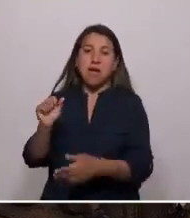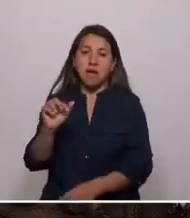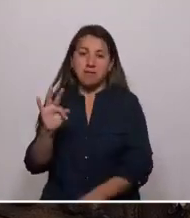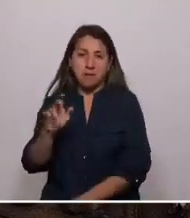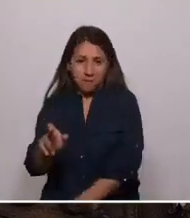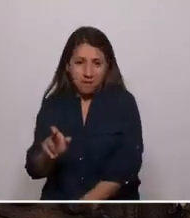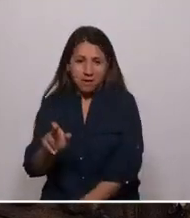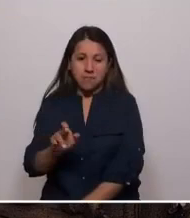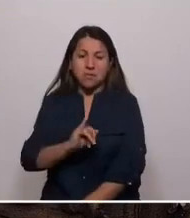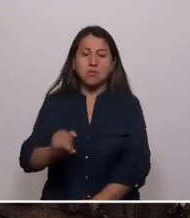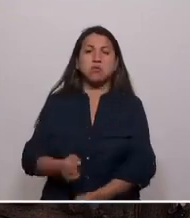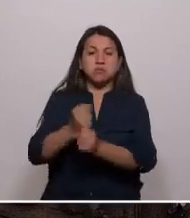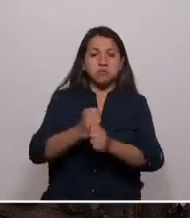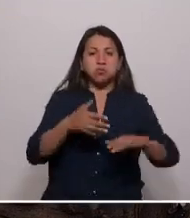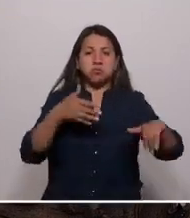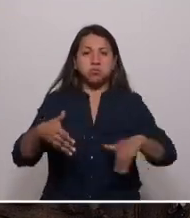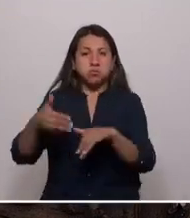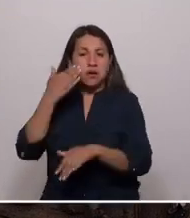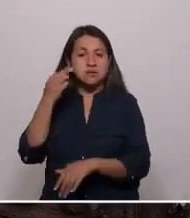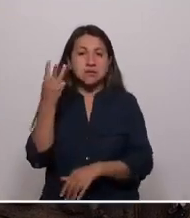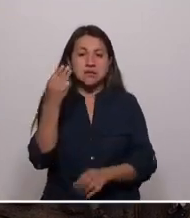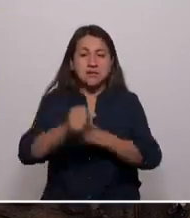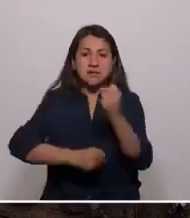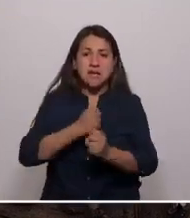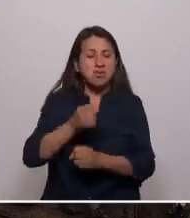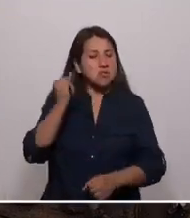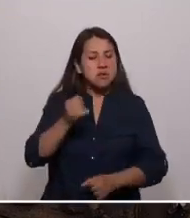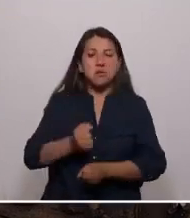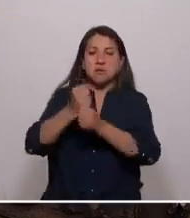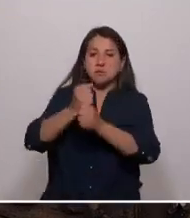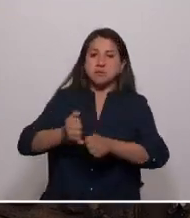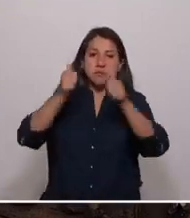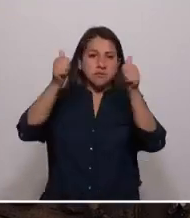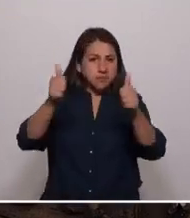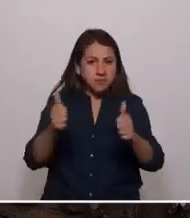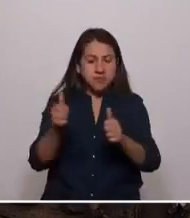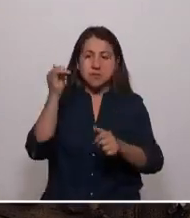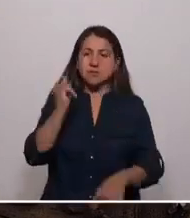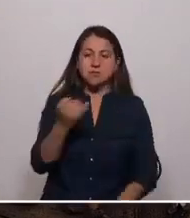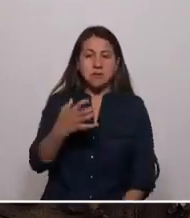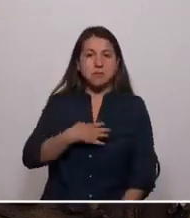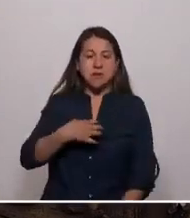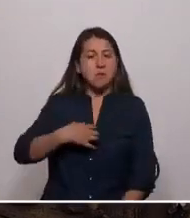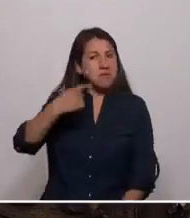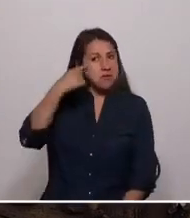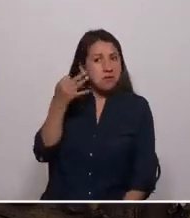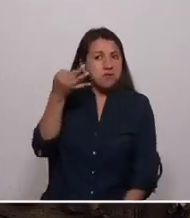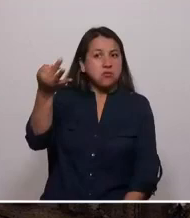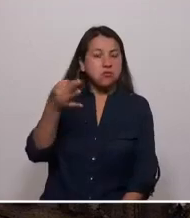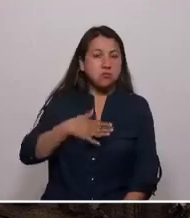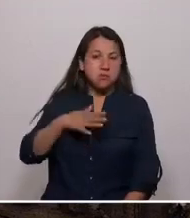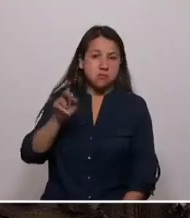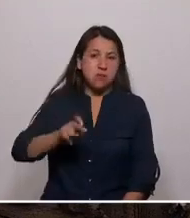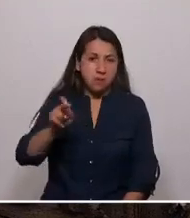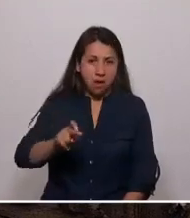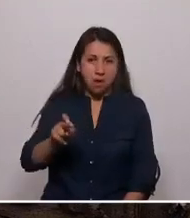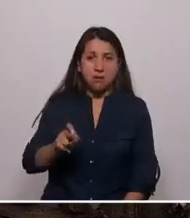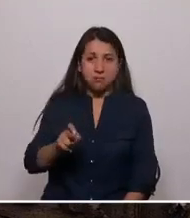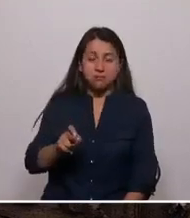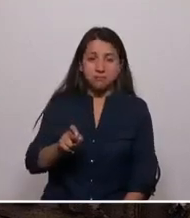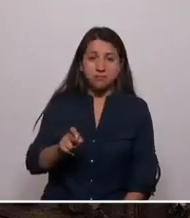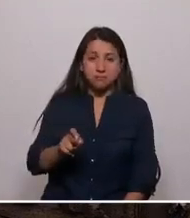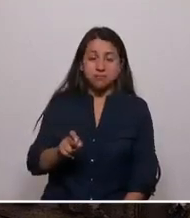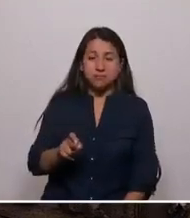Salió a protestar por casi 13 años, con panfleto en mano, con el miedo, pensando en el futuro de mi padre, y que sí o sí